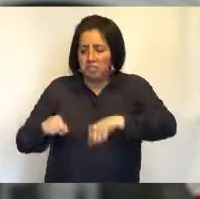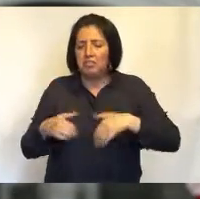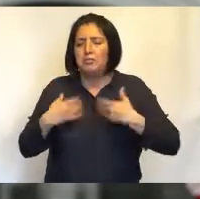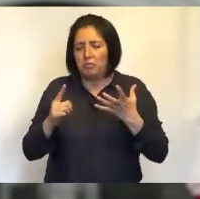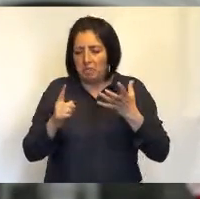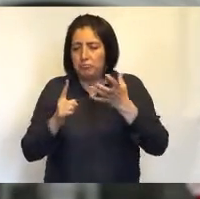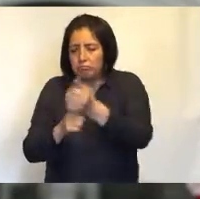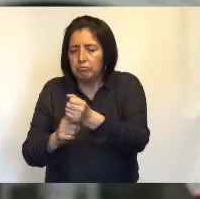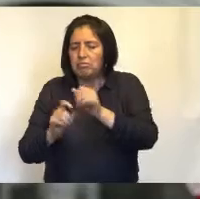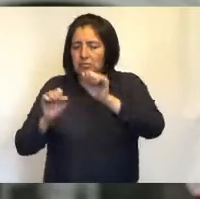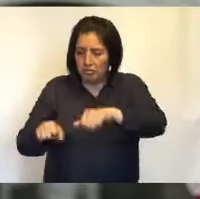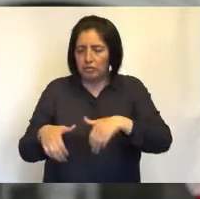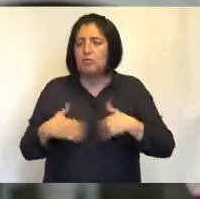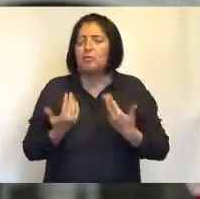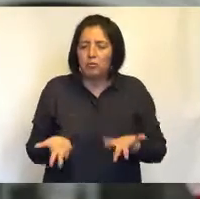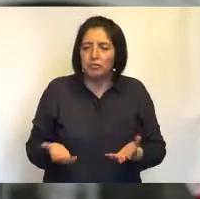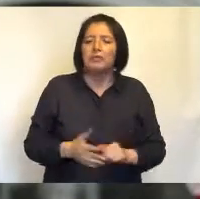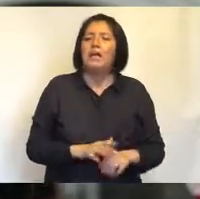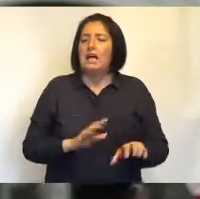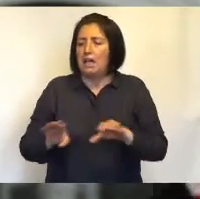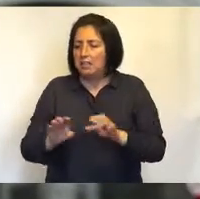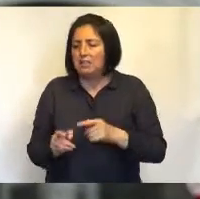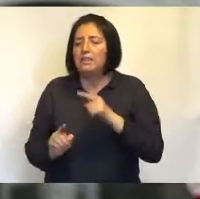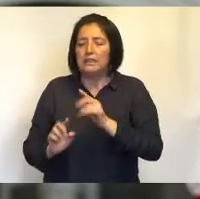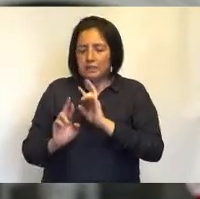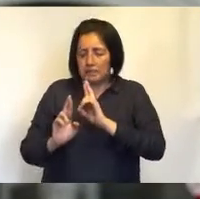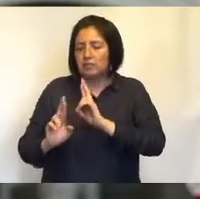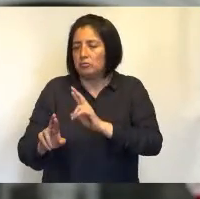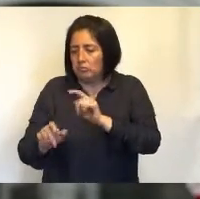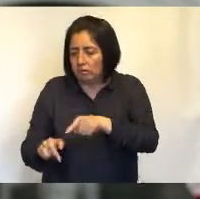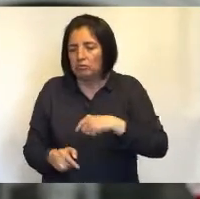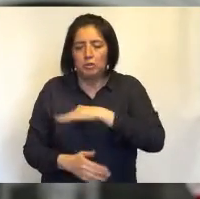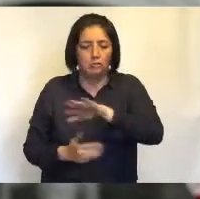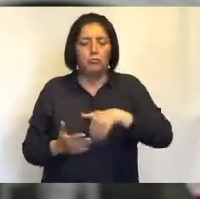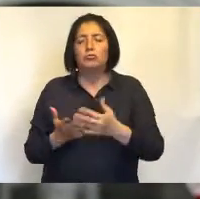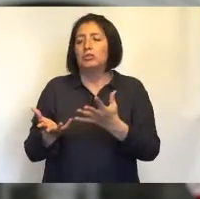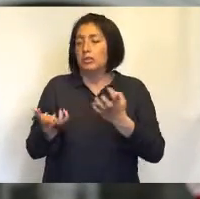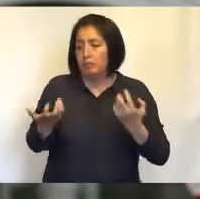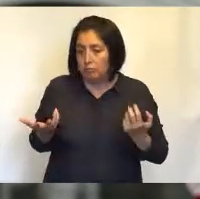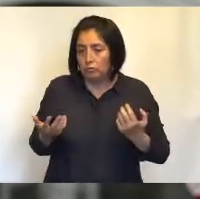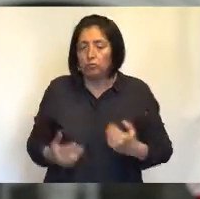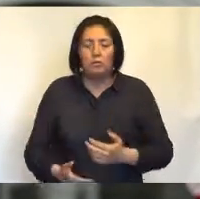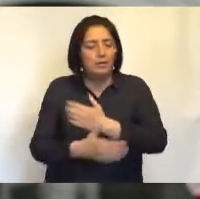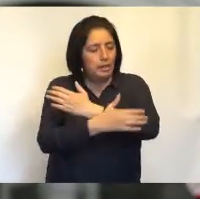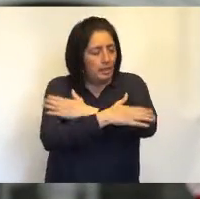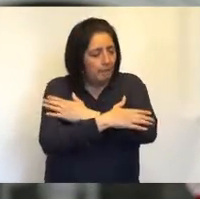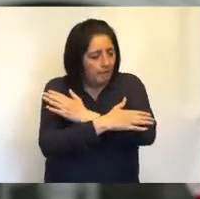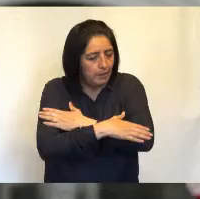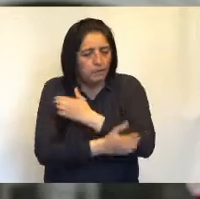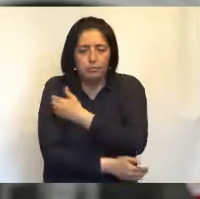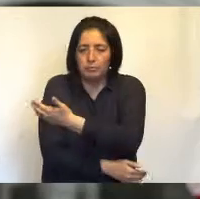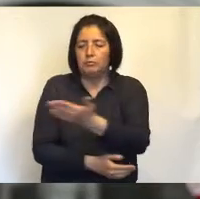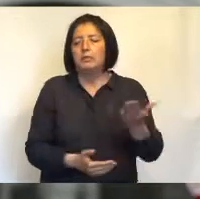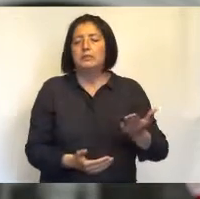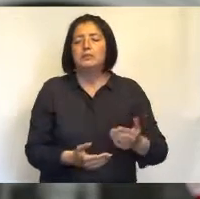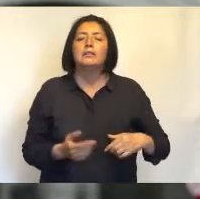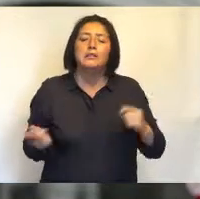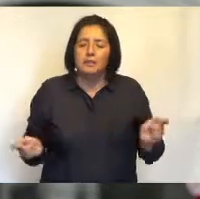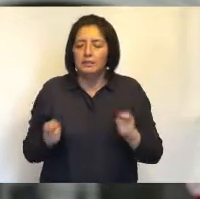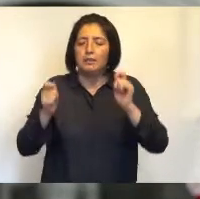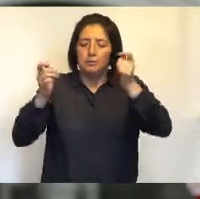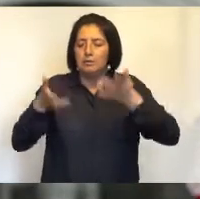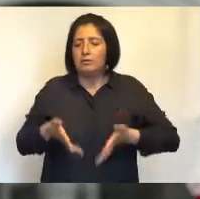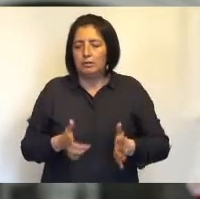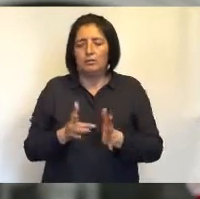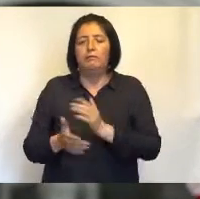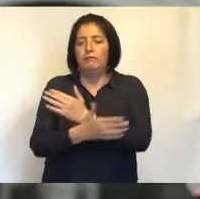completar, se podrá lograr, se podrá obtener aquel resultado que todos anhelamos. Un abrazo muy grande y